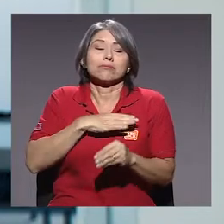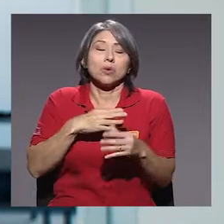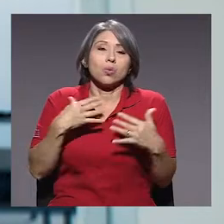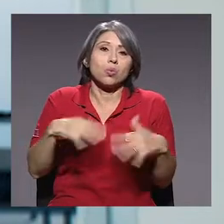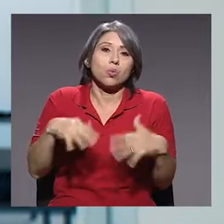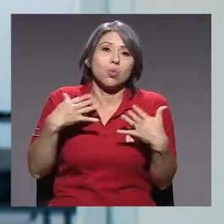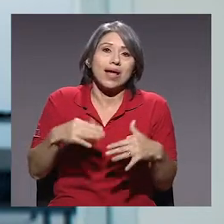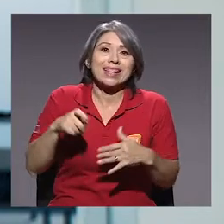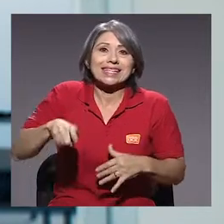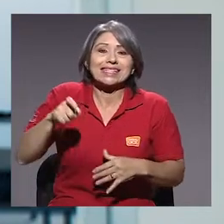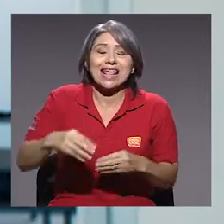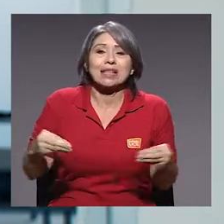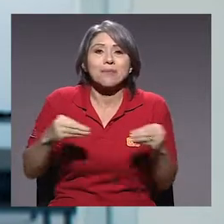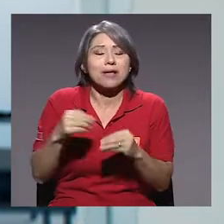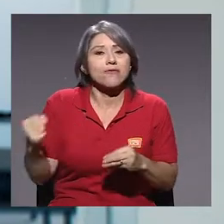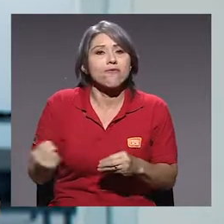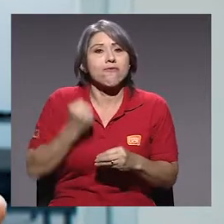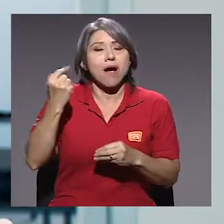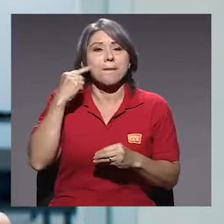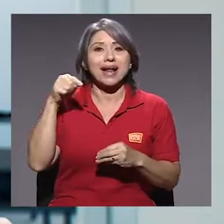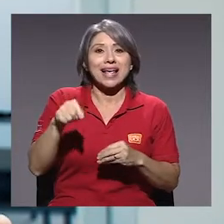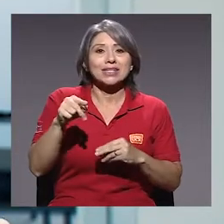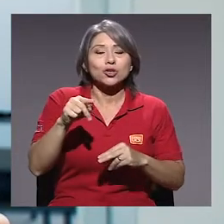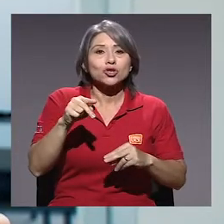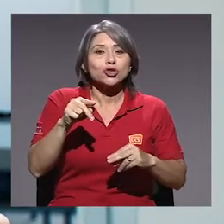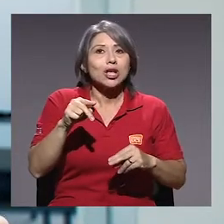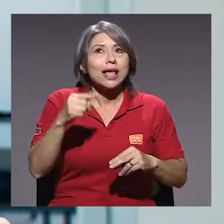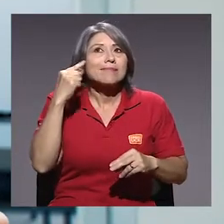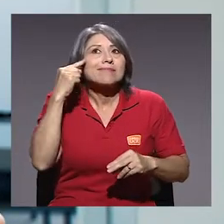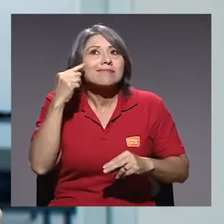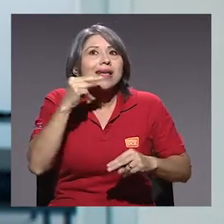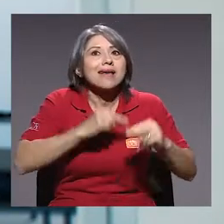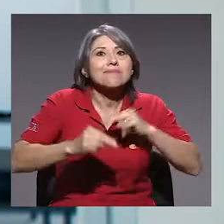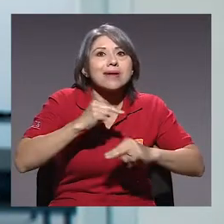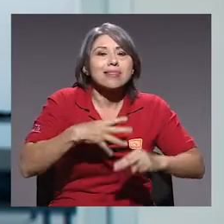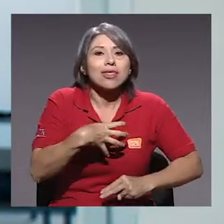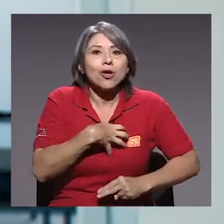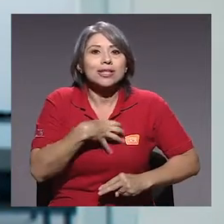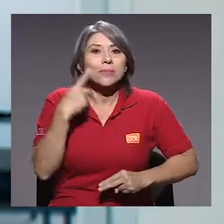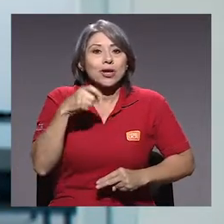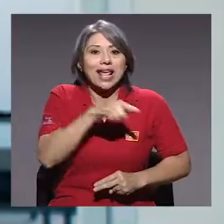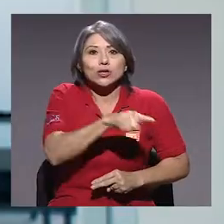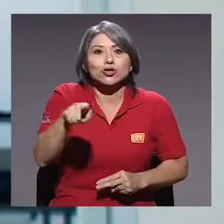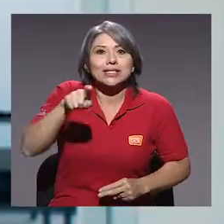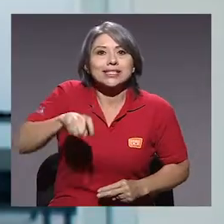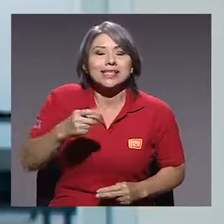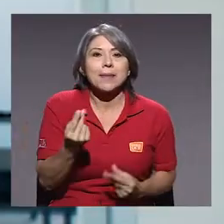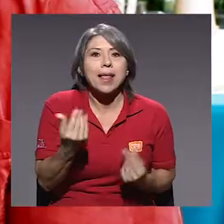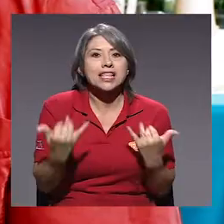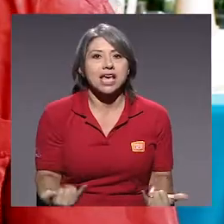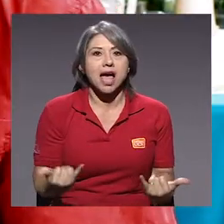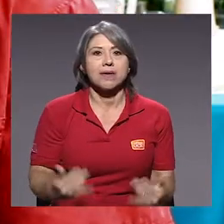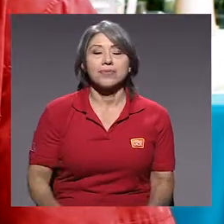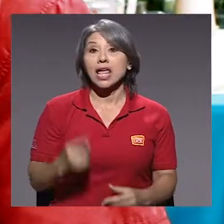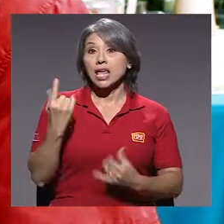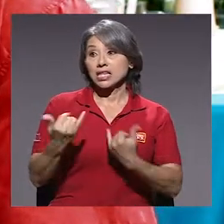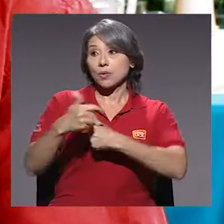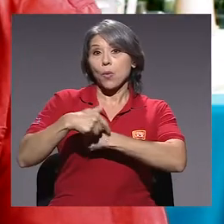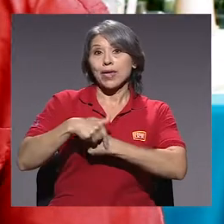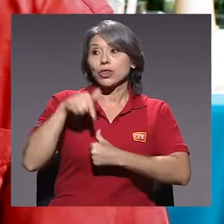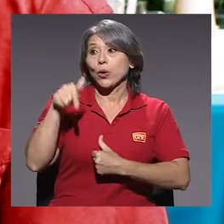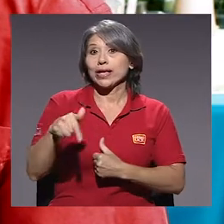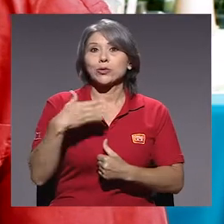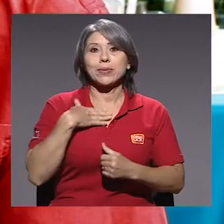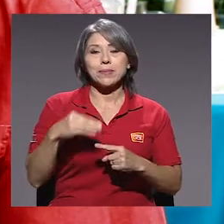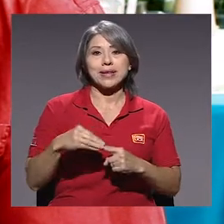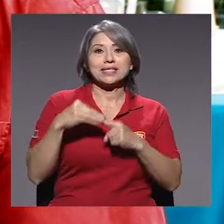dramáticos o necesidades más dramáticas para este tipo de emprendedores. Porque ellos necesitan generar recursos ya. En este momento esta es mi